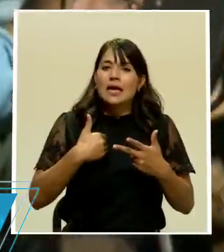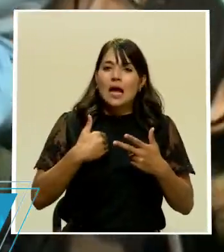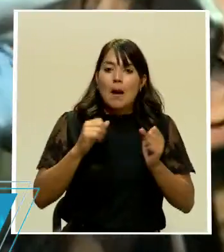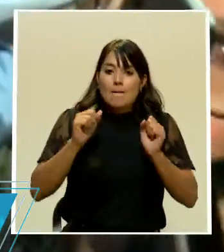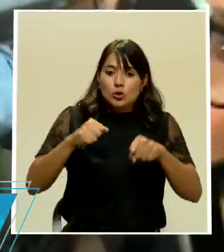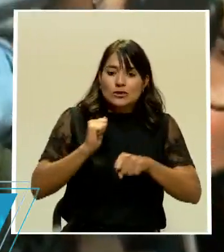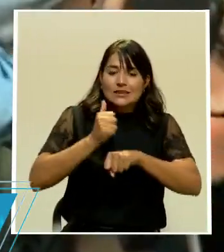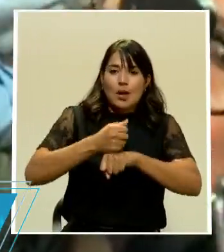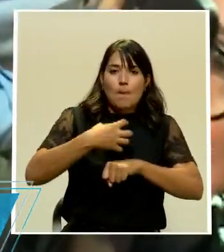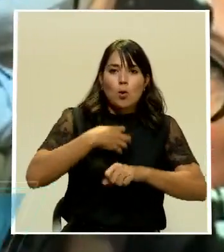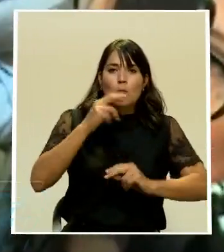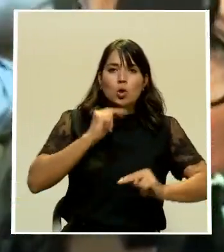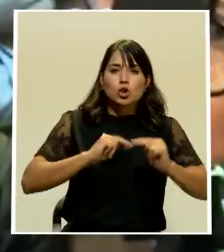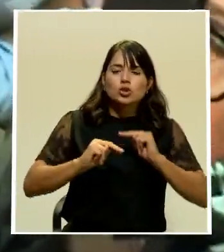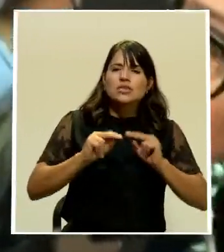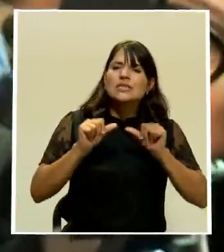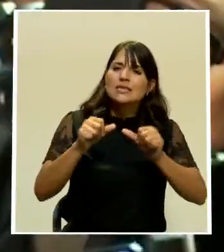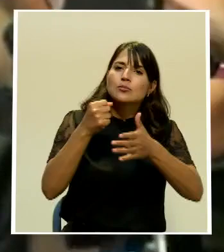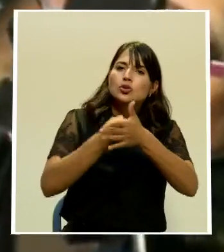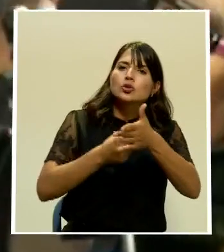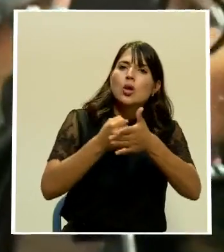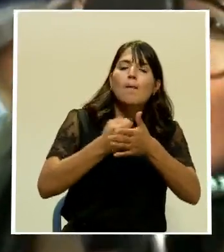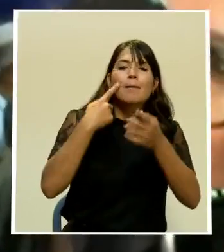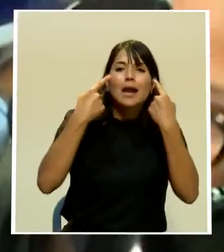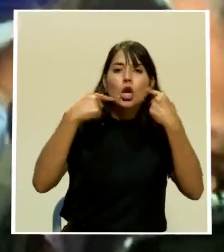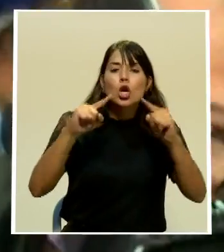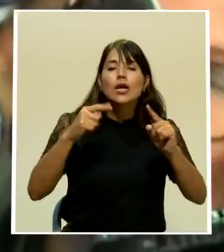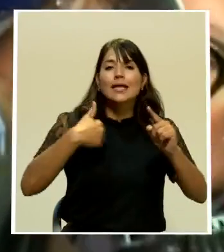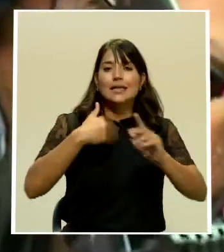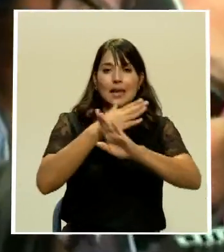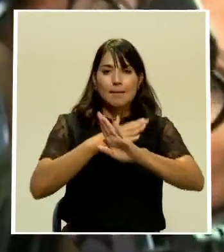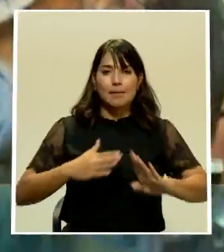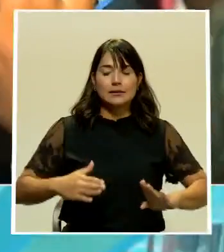recuperar realmente la paz en este país